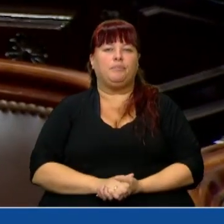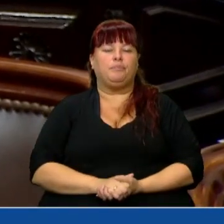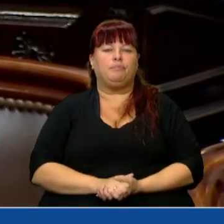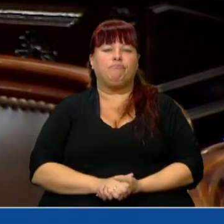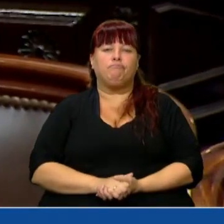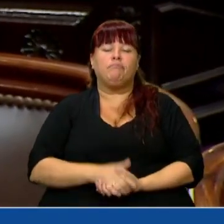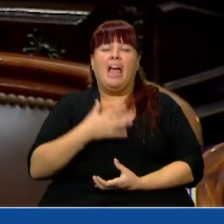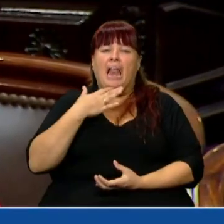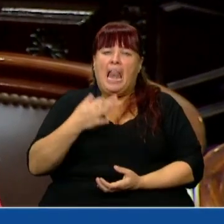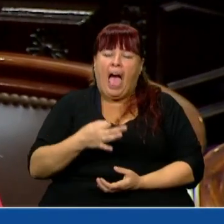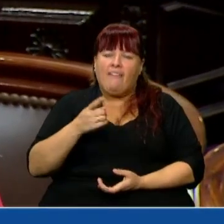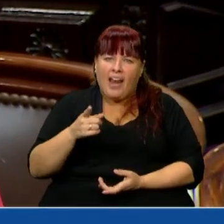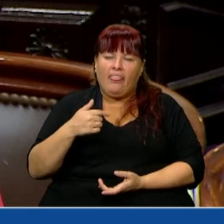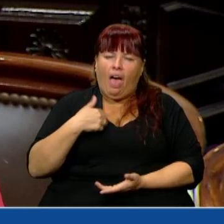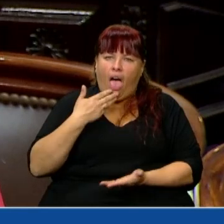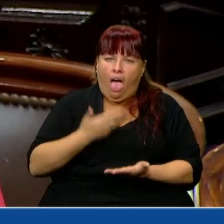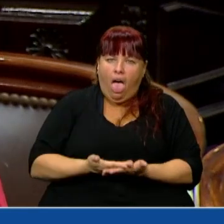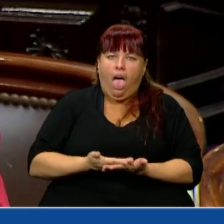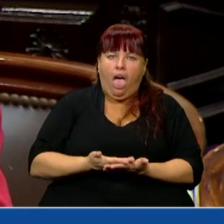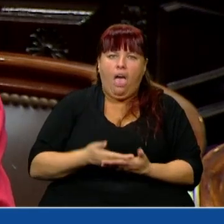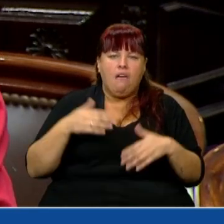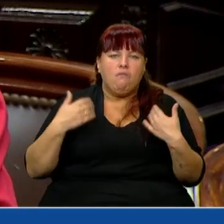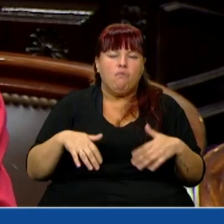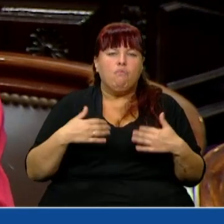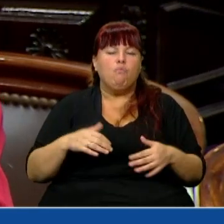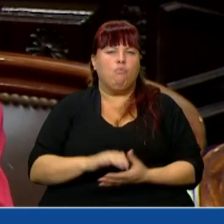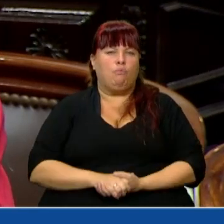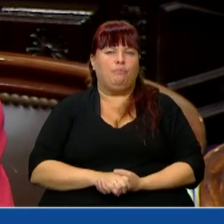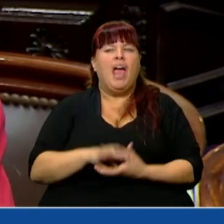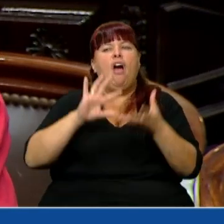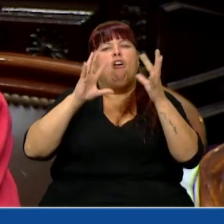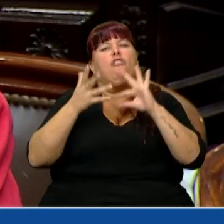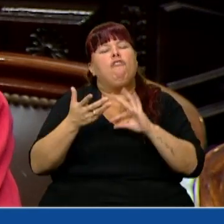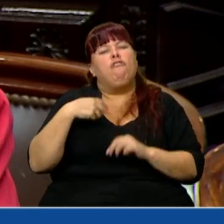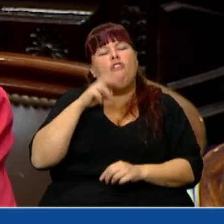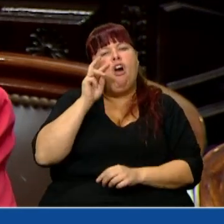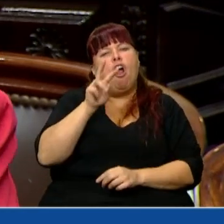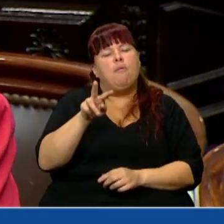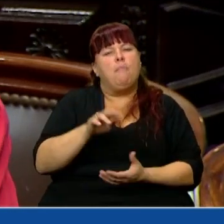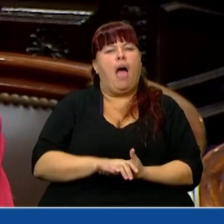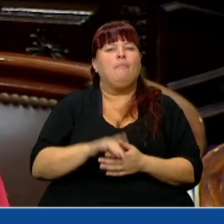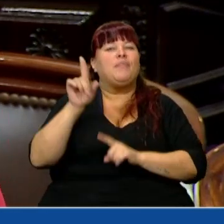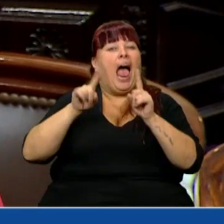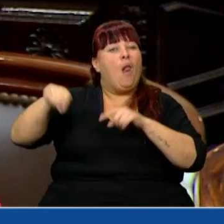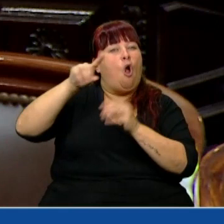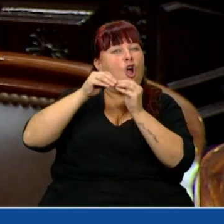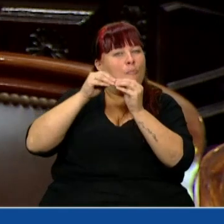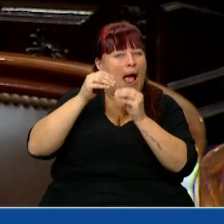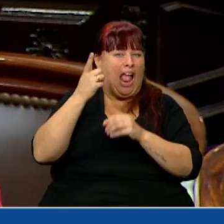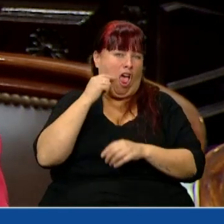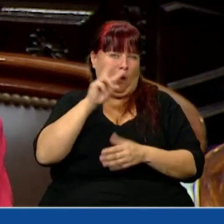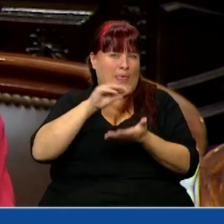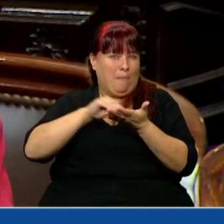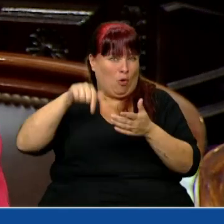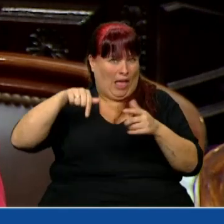La verdad es que no dejo de sorprenderme de la manera en que algunos compañeros y